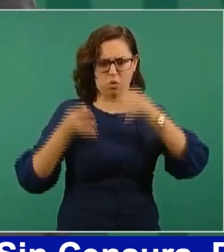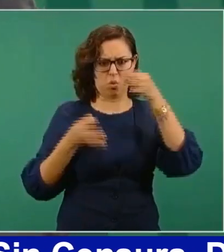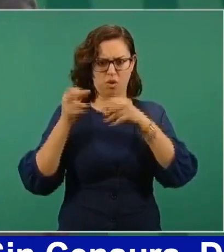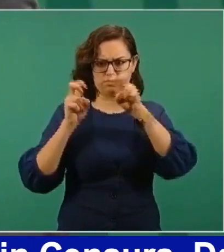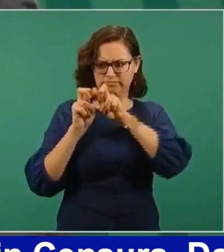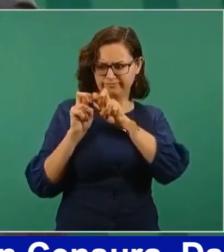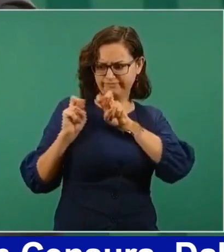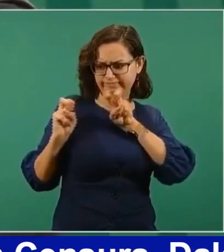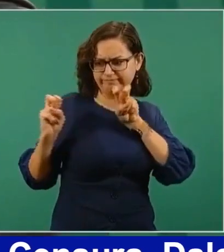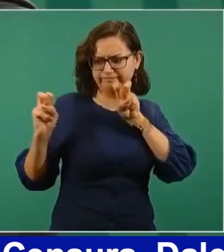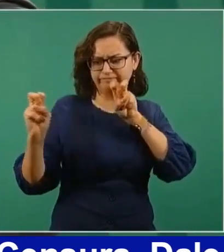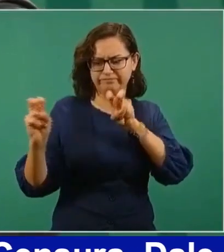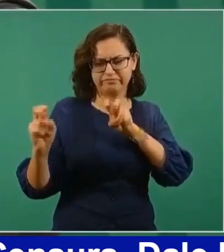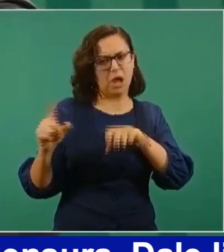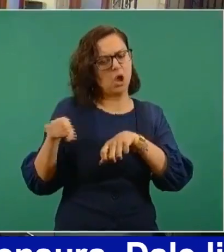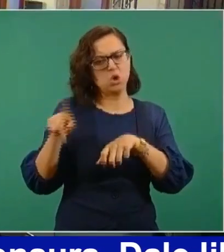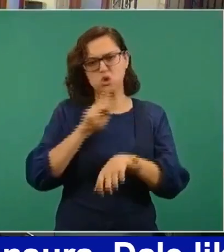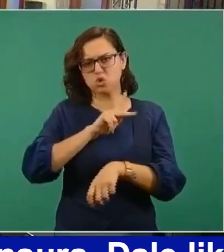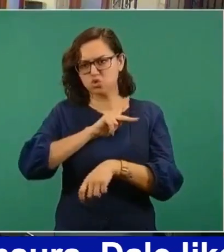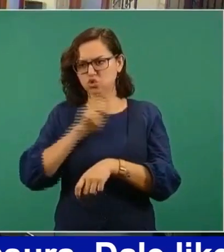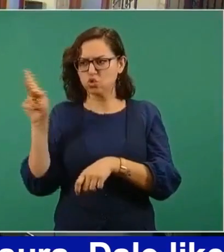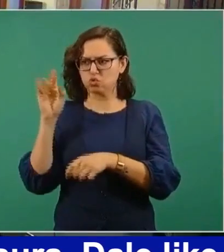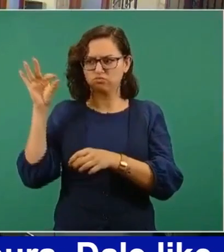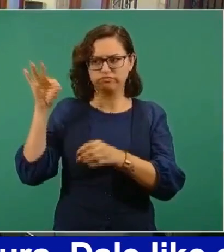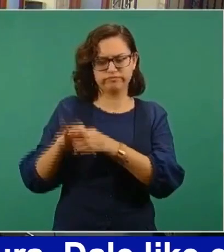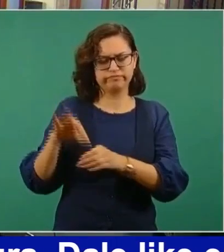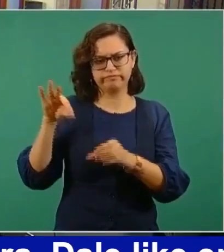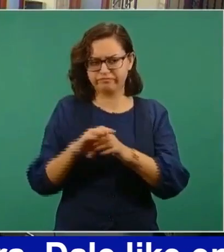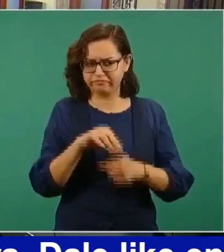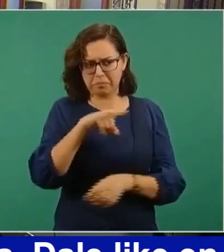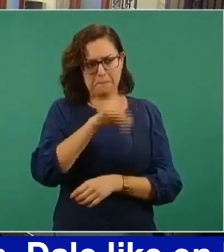magistrados.